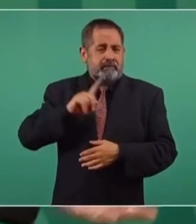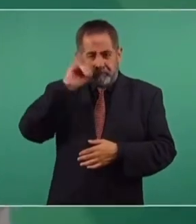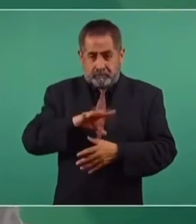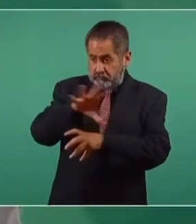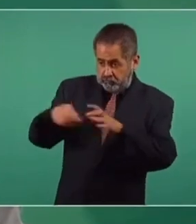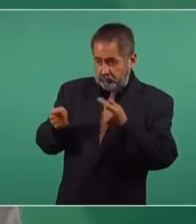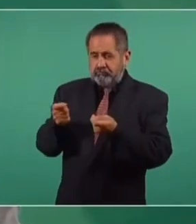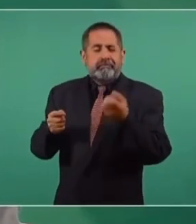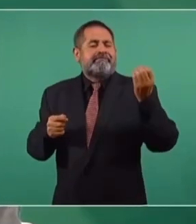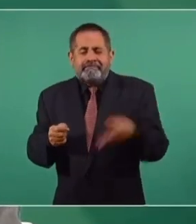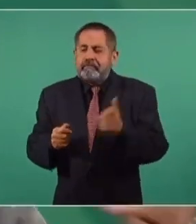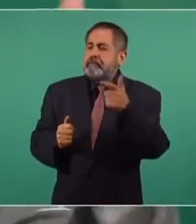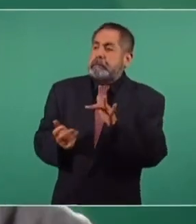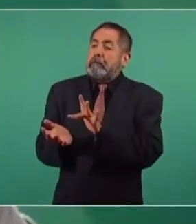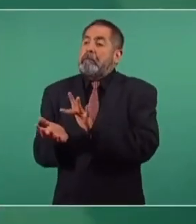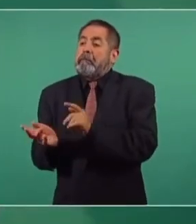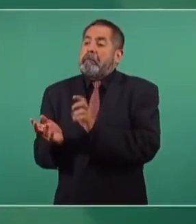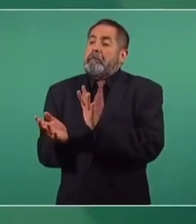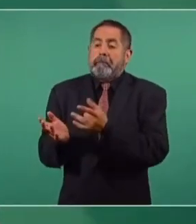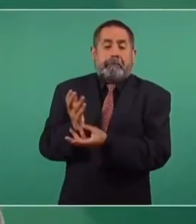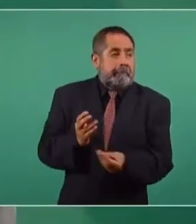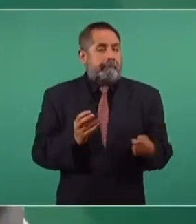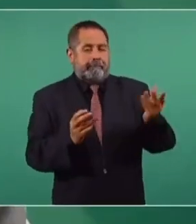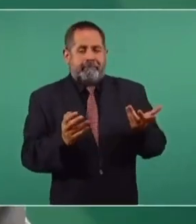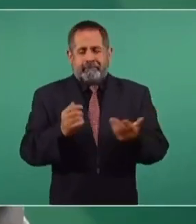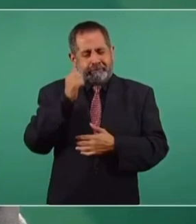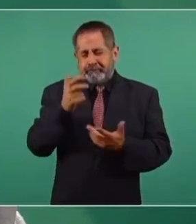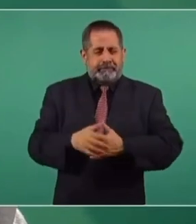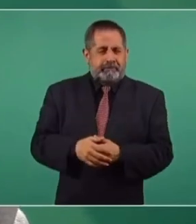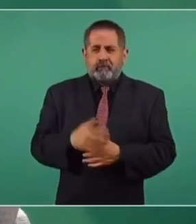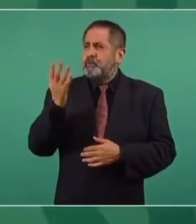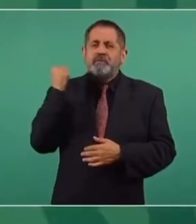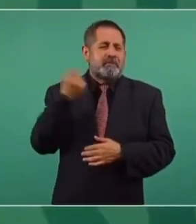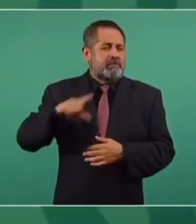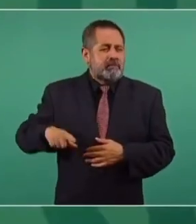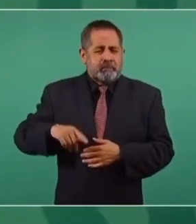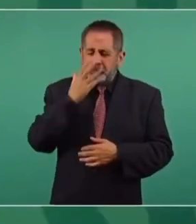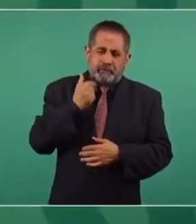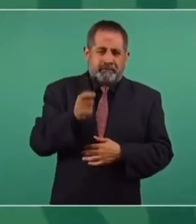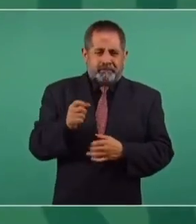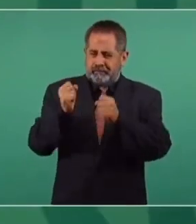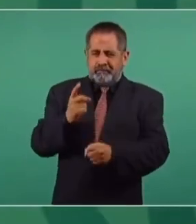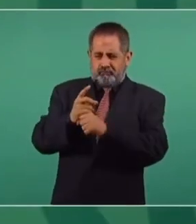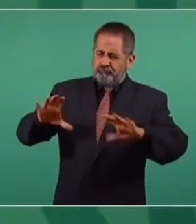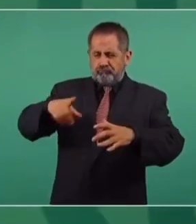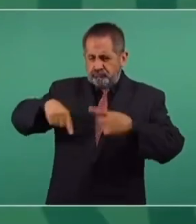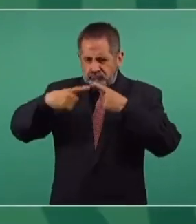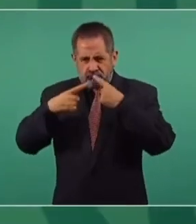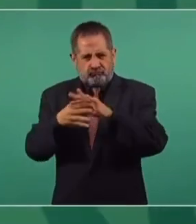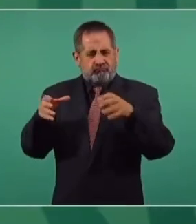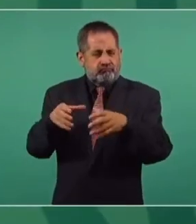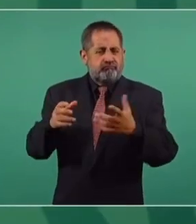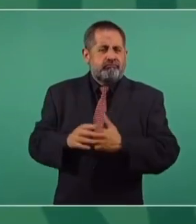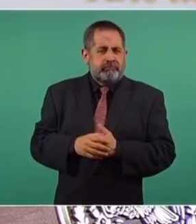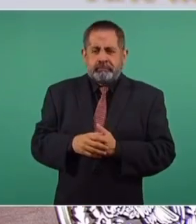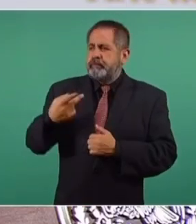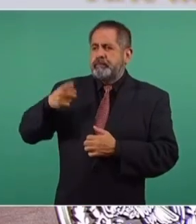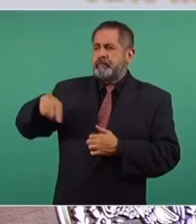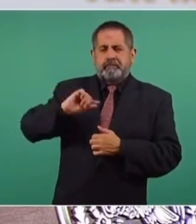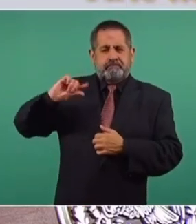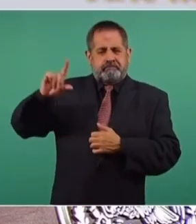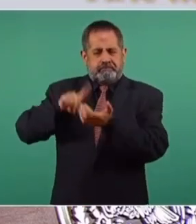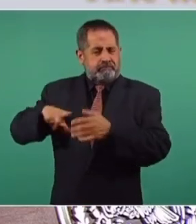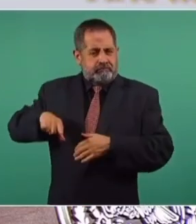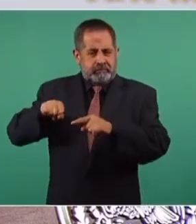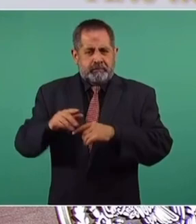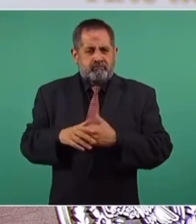un gobierno a tener seguridad de que los servidores públicos